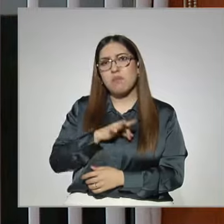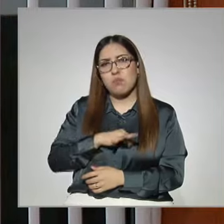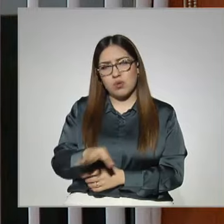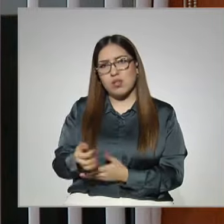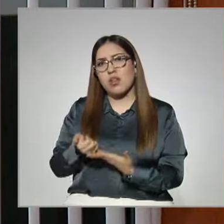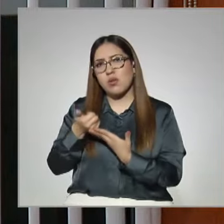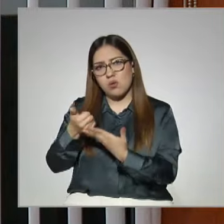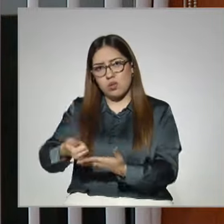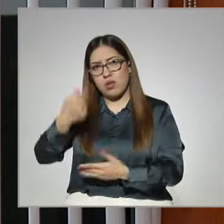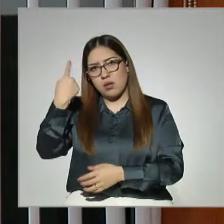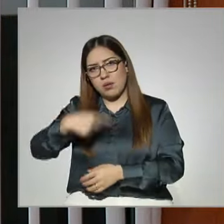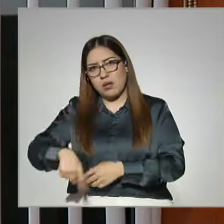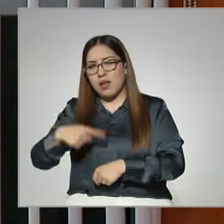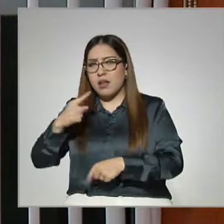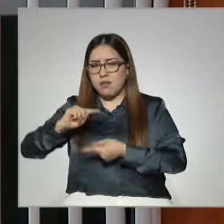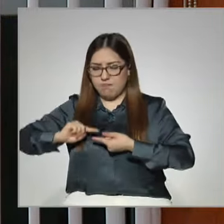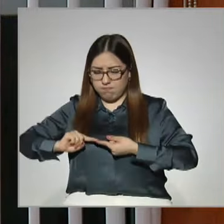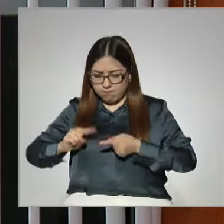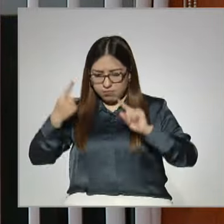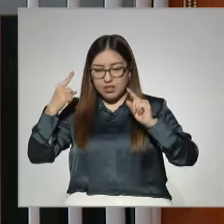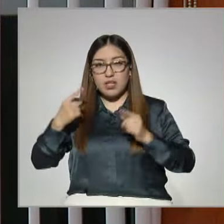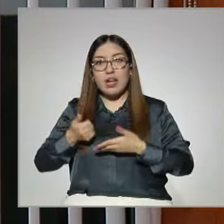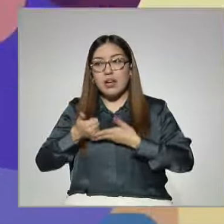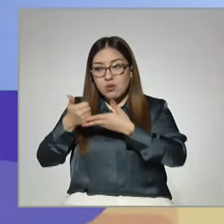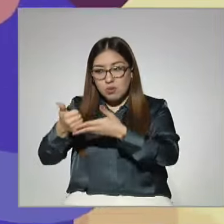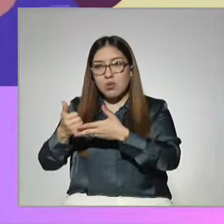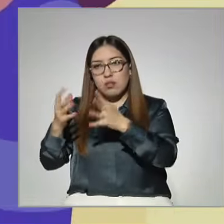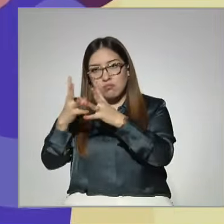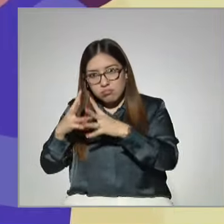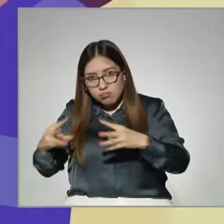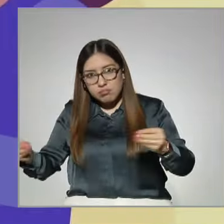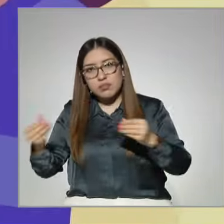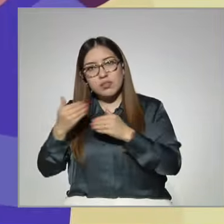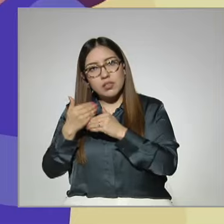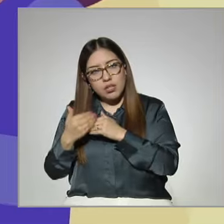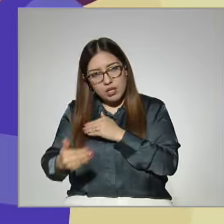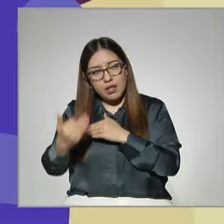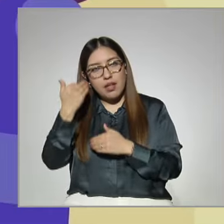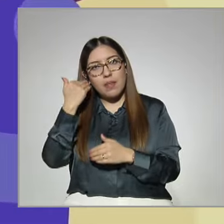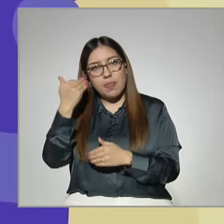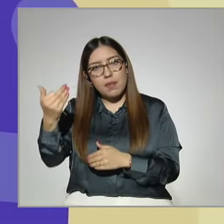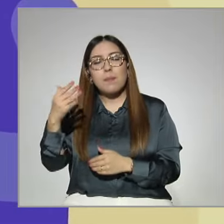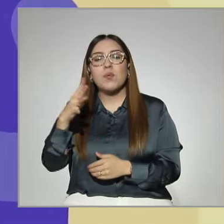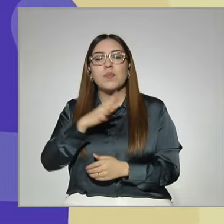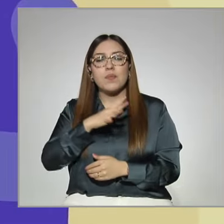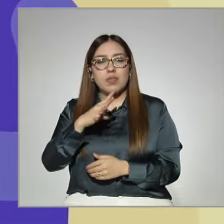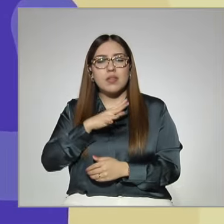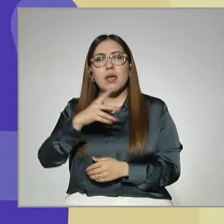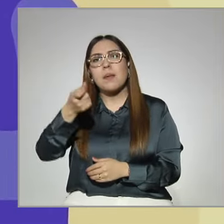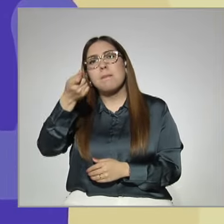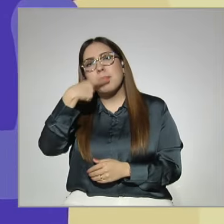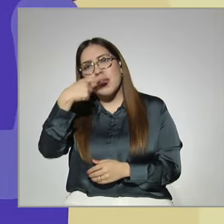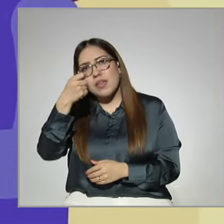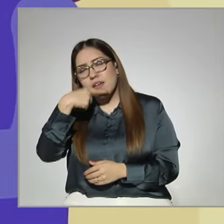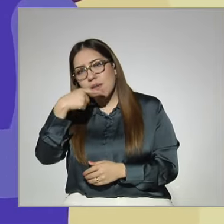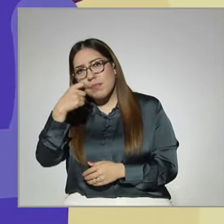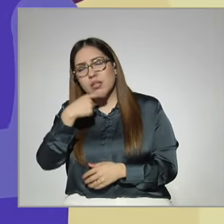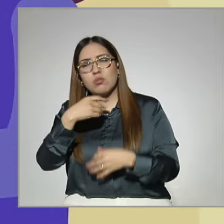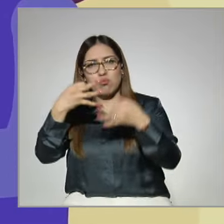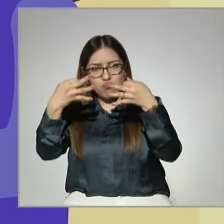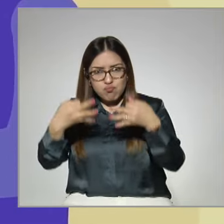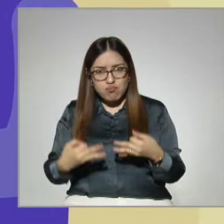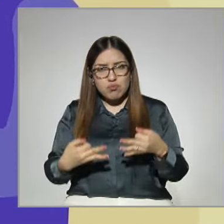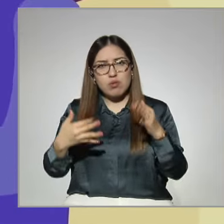alergias y darle solución a largo plazo. Hay medicamentos constitucionales